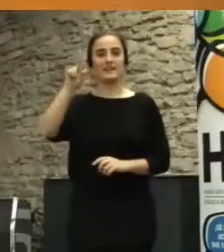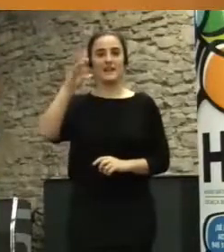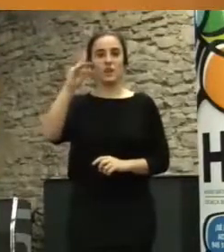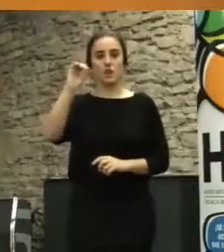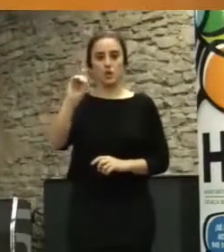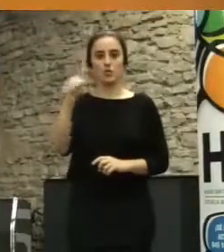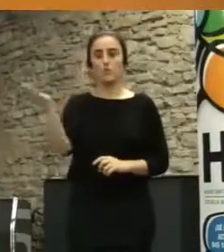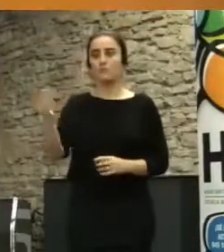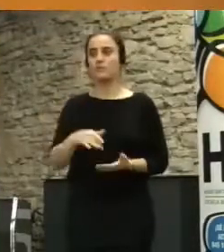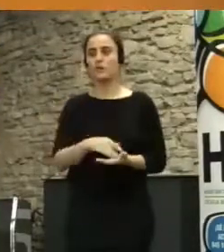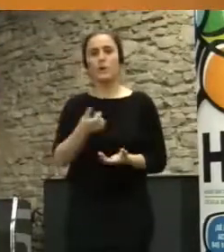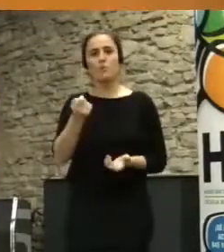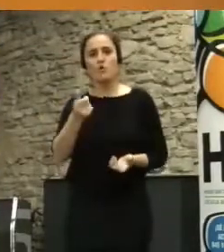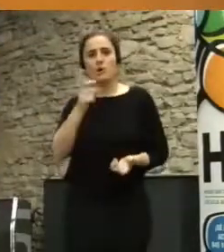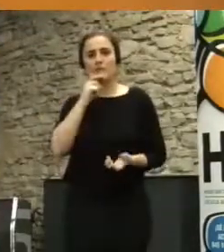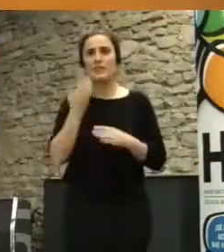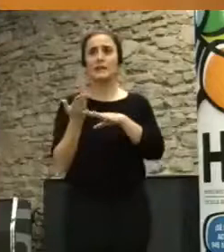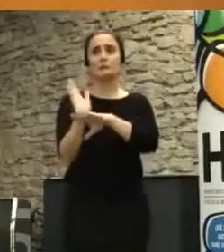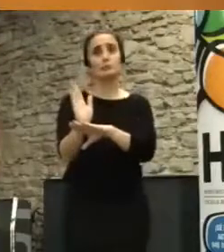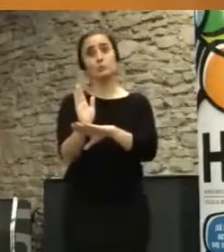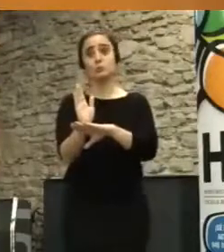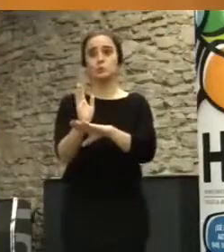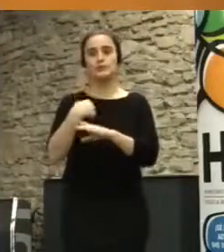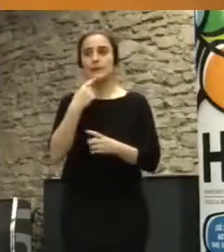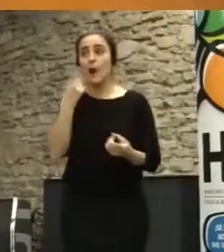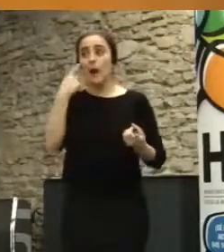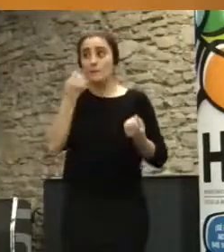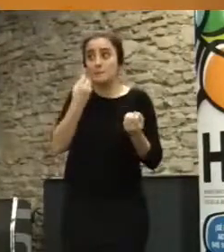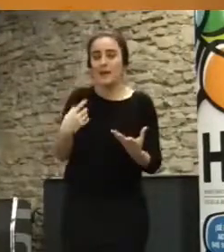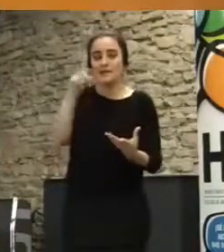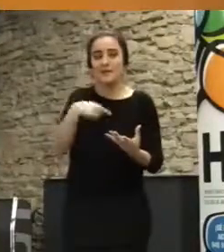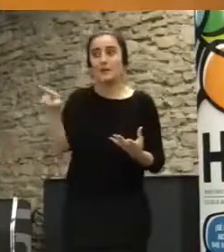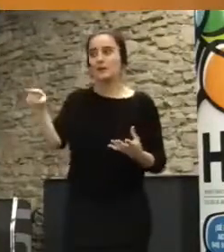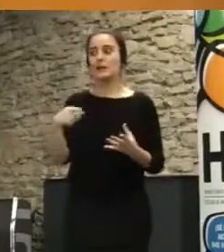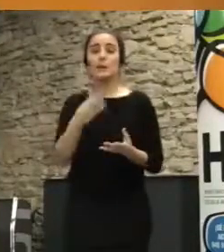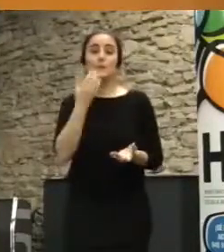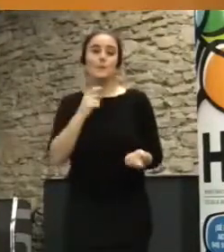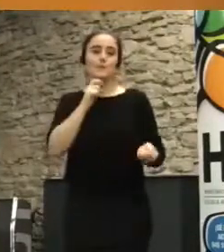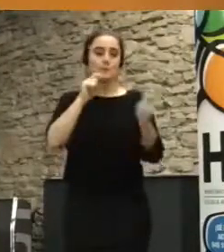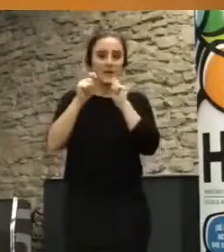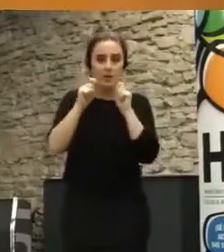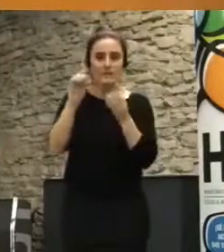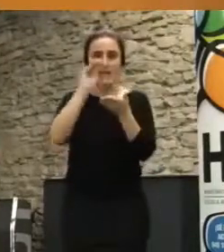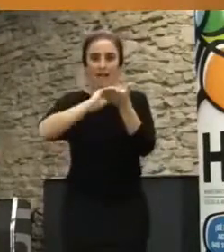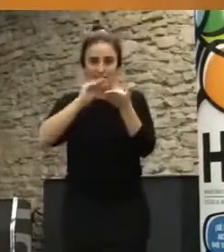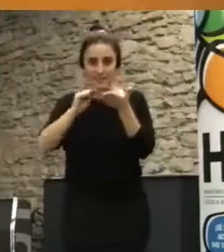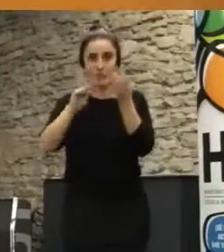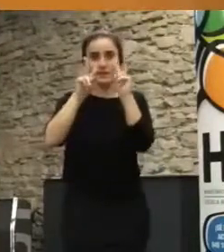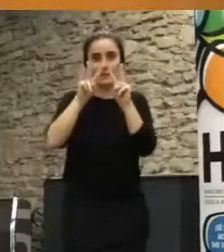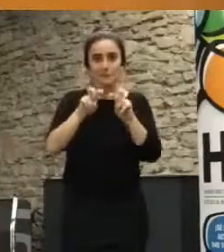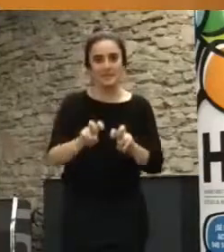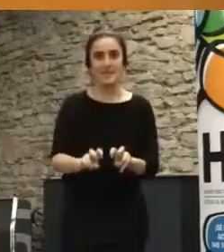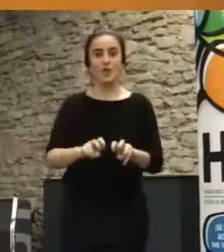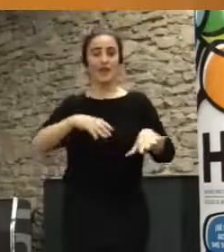Es un poco complejo presentarle, pero yo diré, a ver si le parece bien, que entre otras cosas es periodista, escritor, investigador,